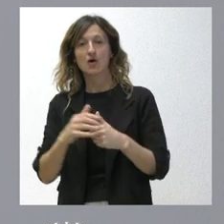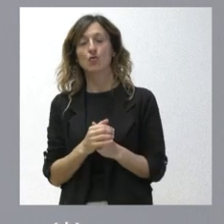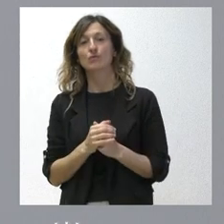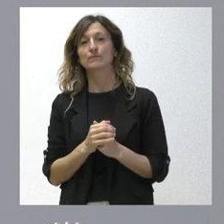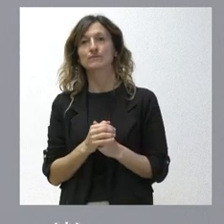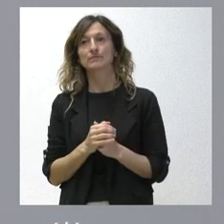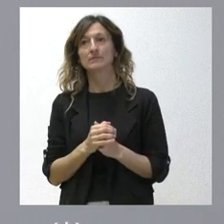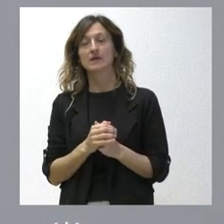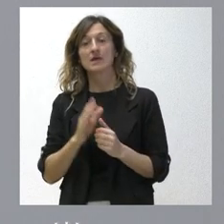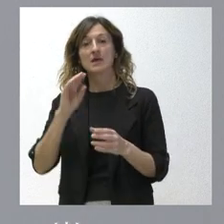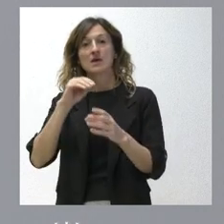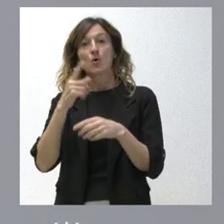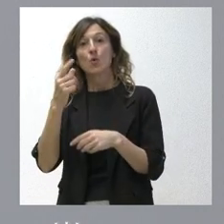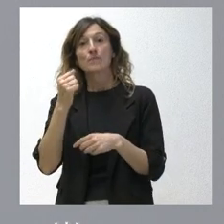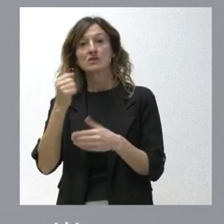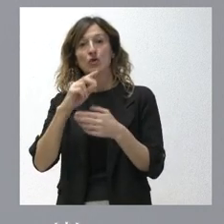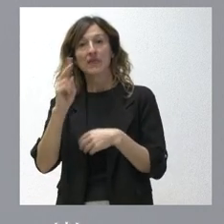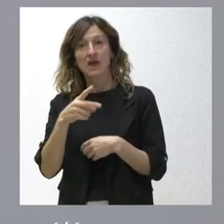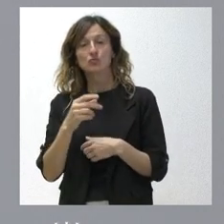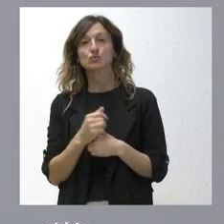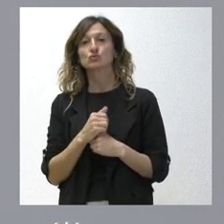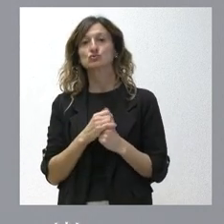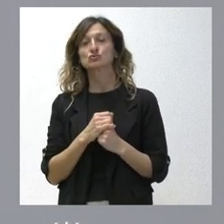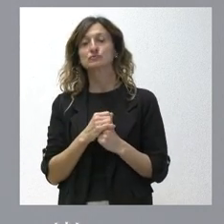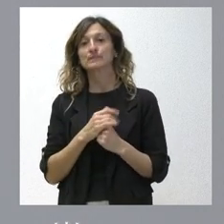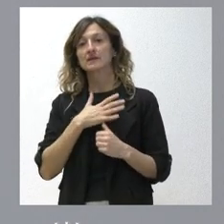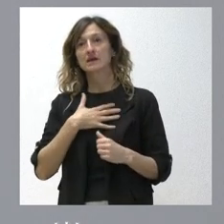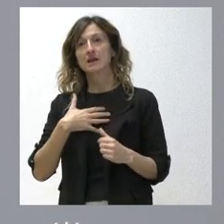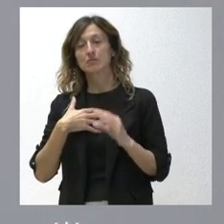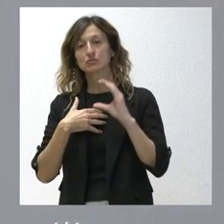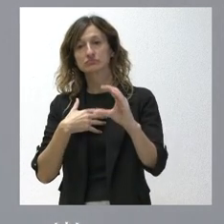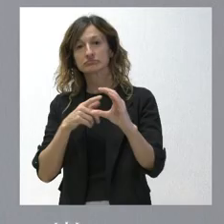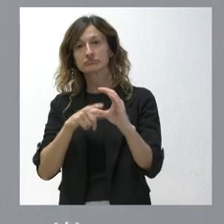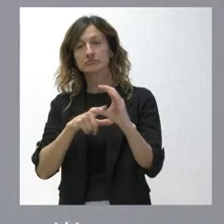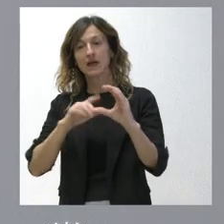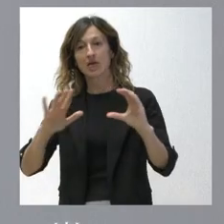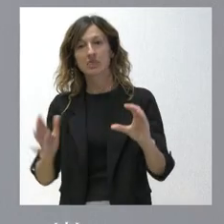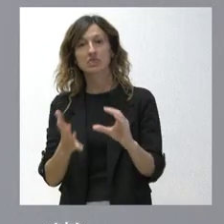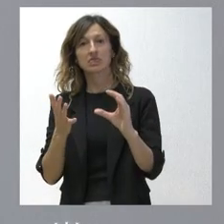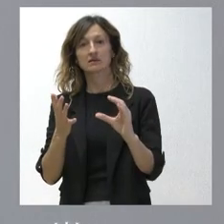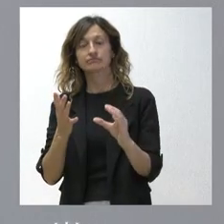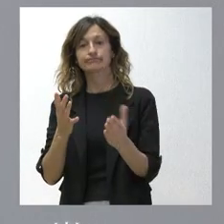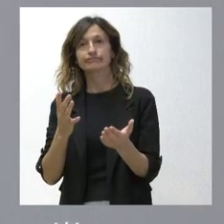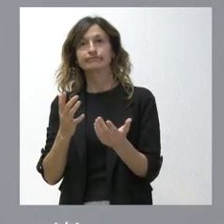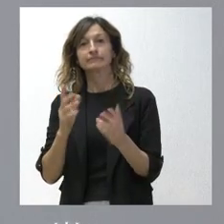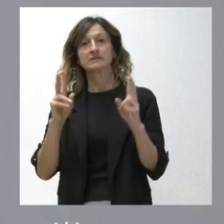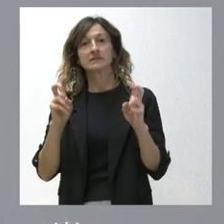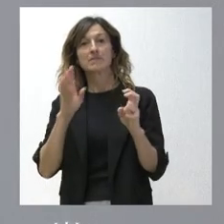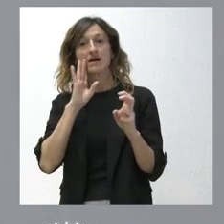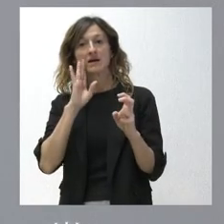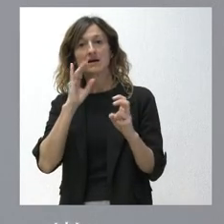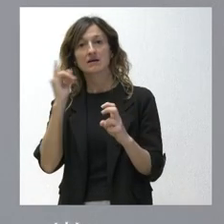Incluye un millón de euros para poner en marcha este tipo de incentivos para los